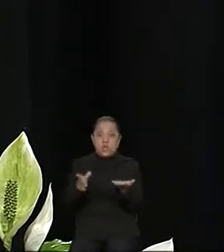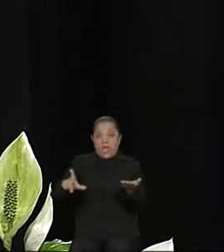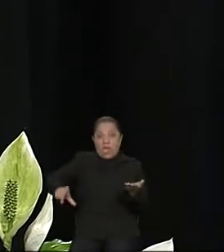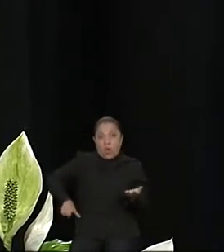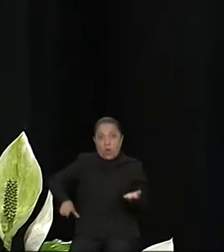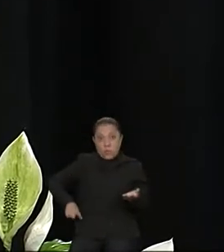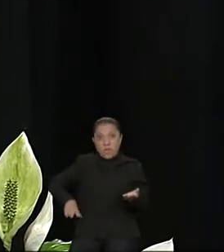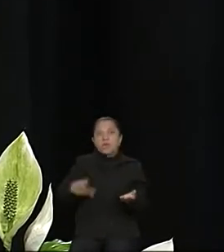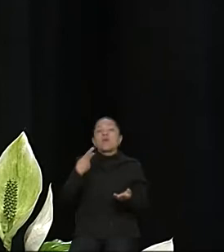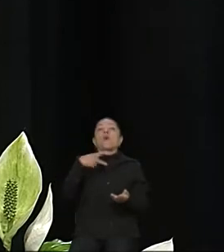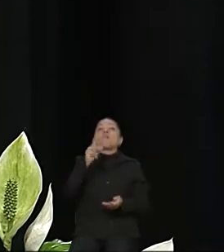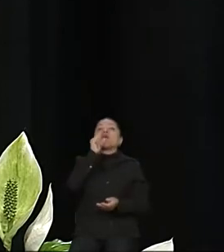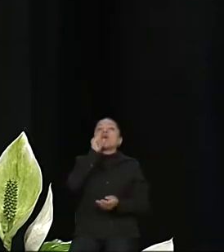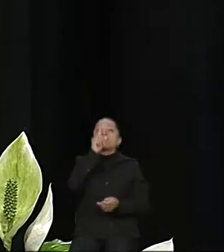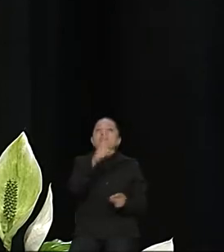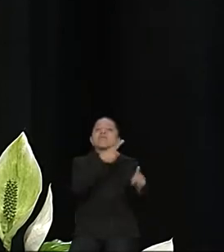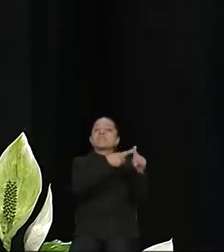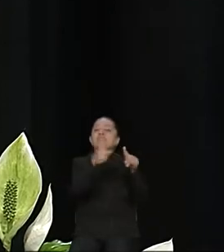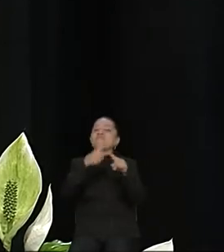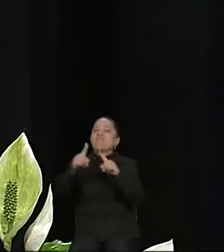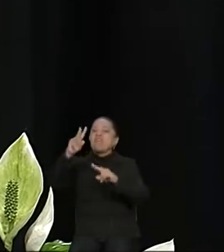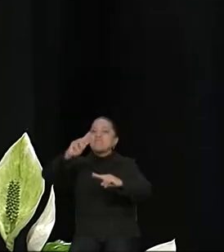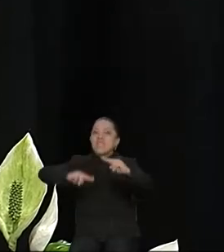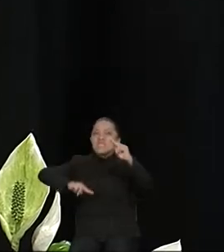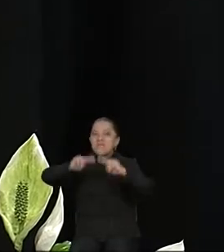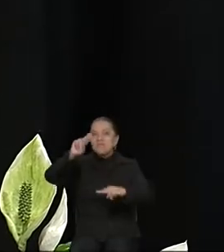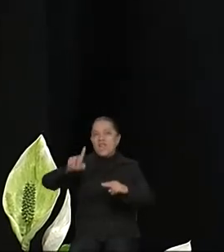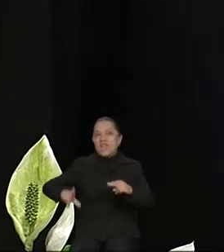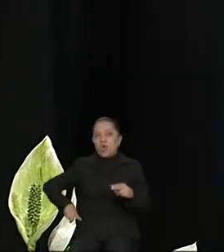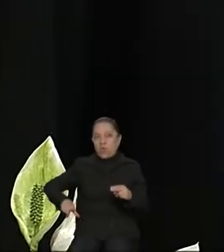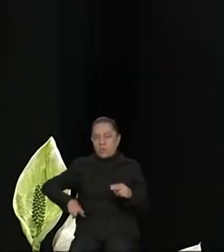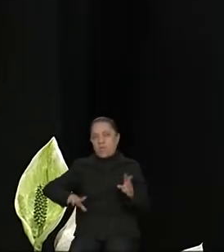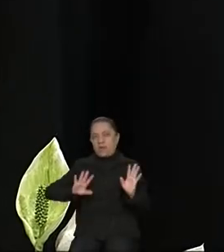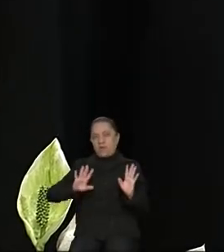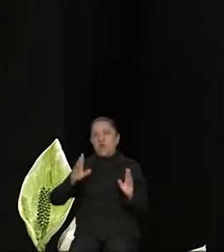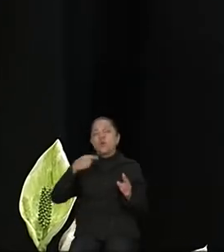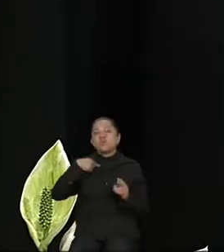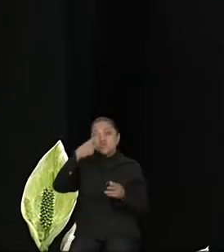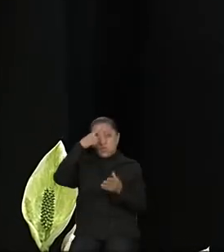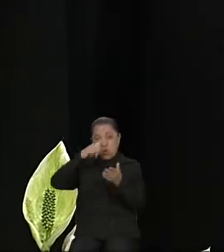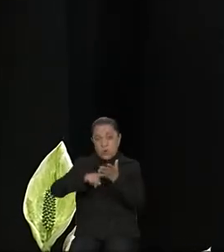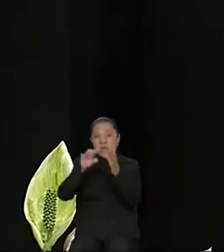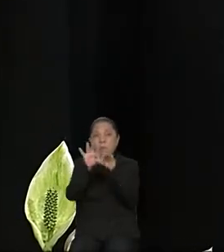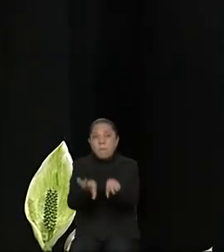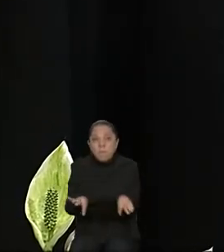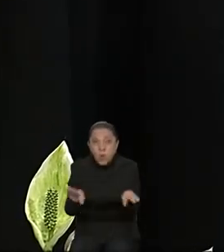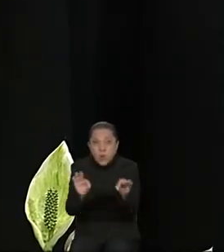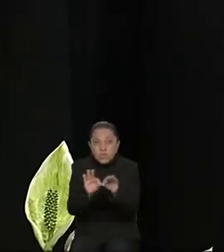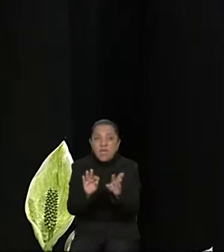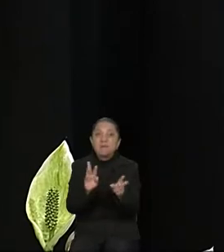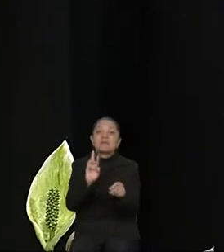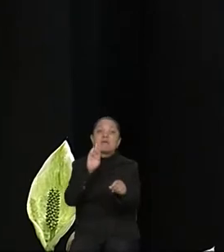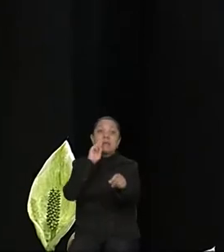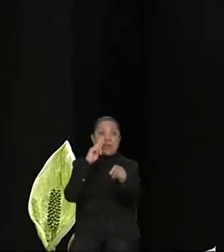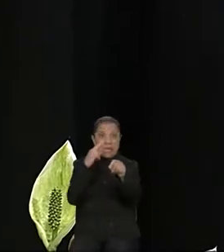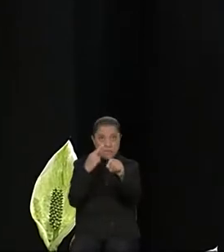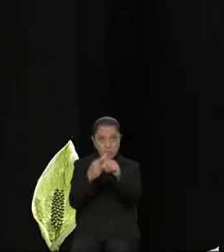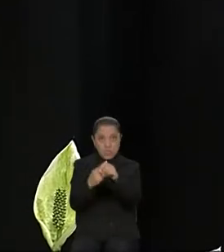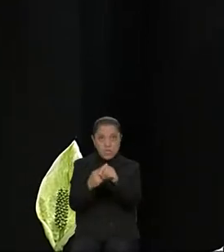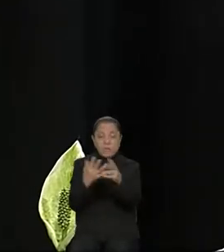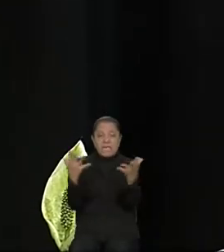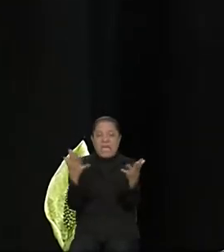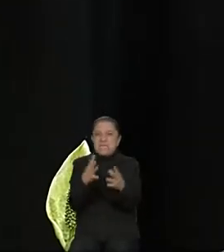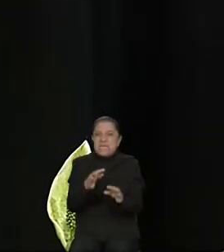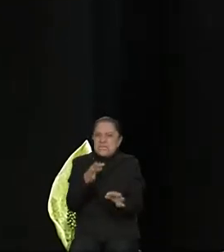los diferentes niveles de gobierno. Creo que es muy importante que con responsabilidad hagamos énfasis y